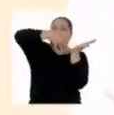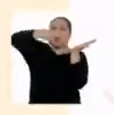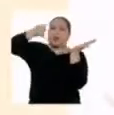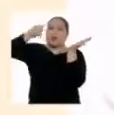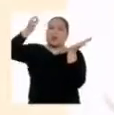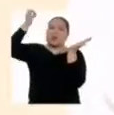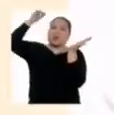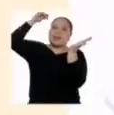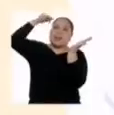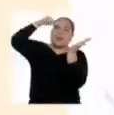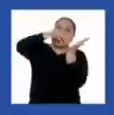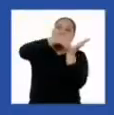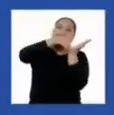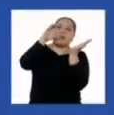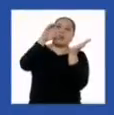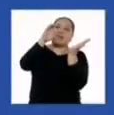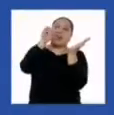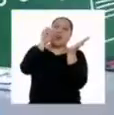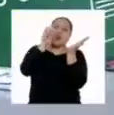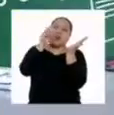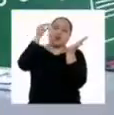entra el dióxido de carbono.